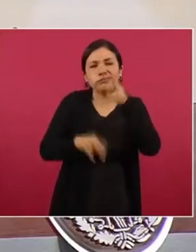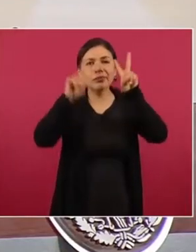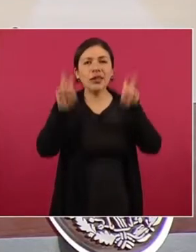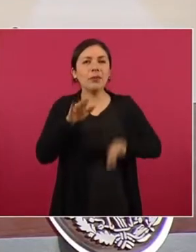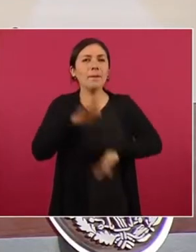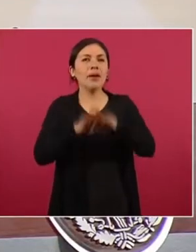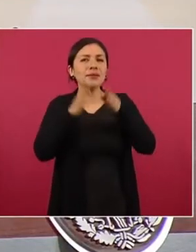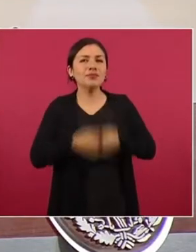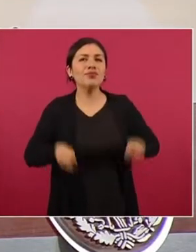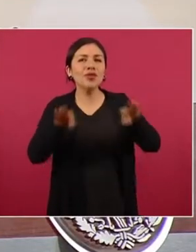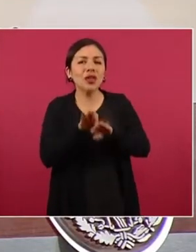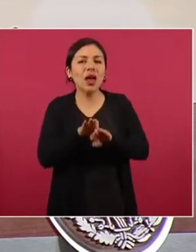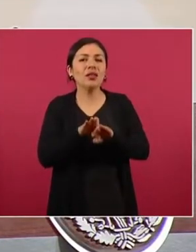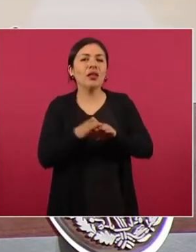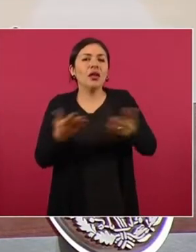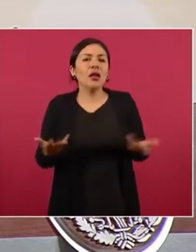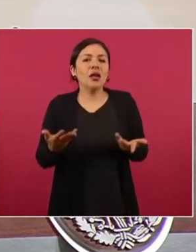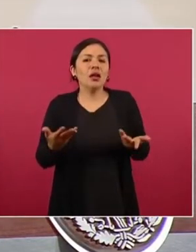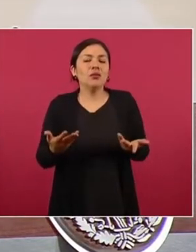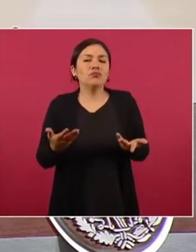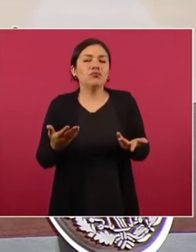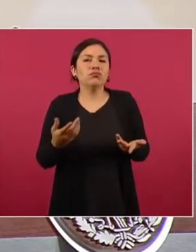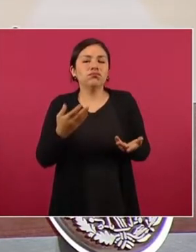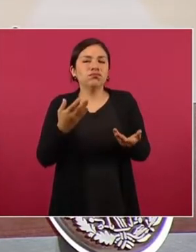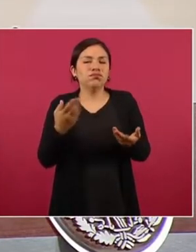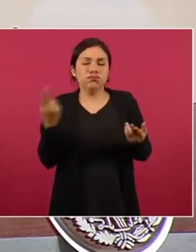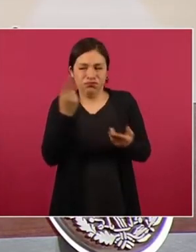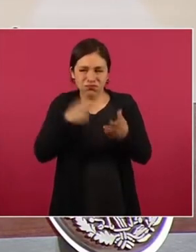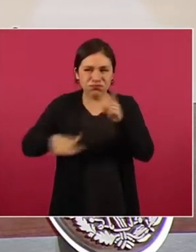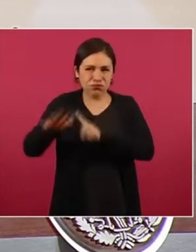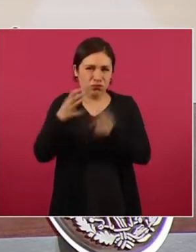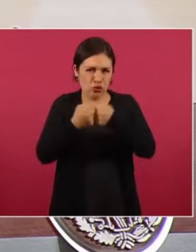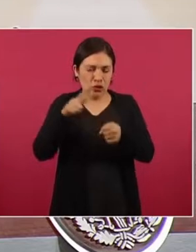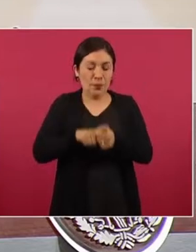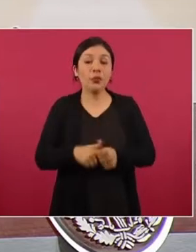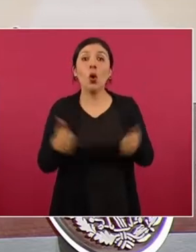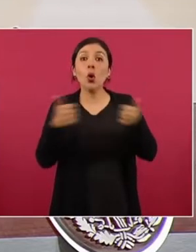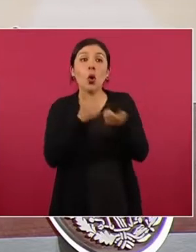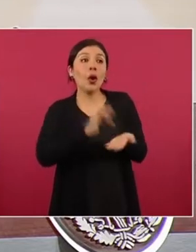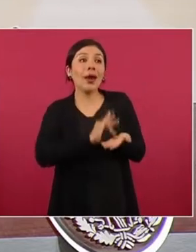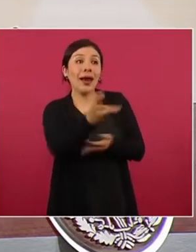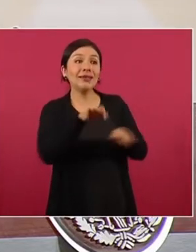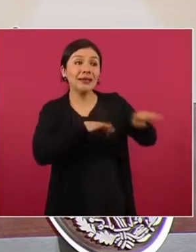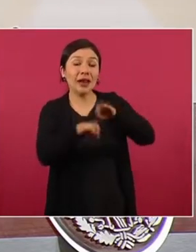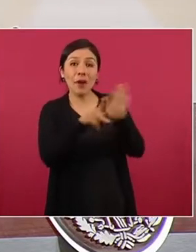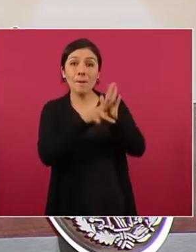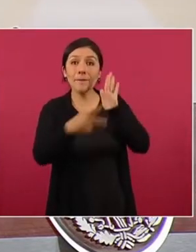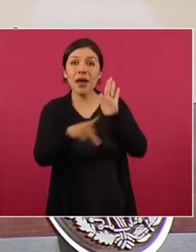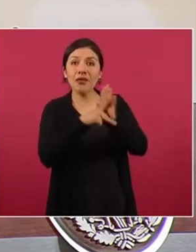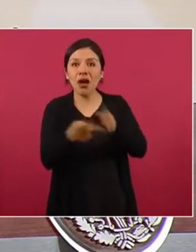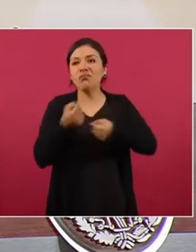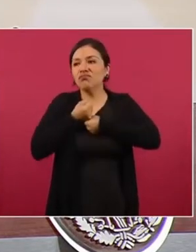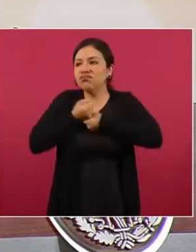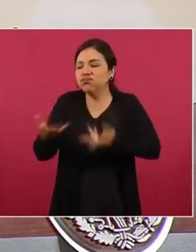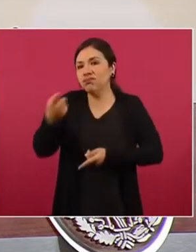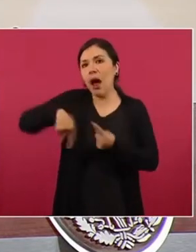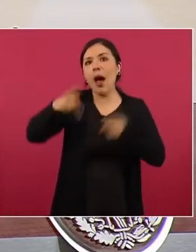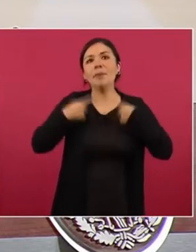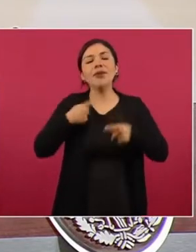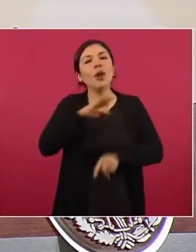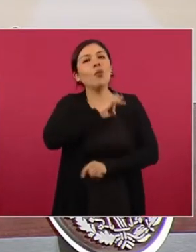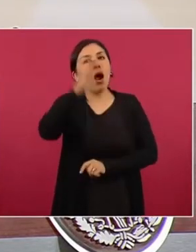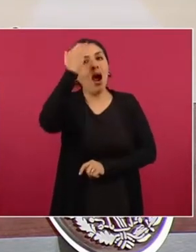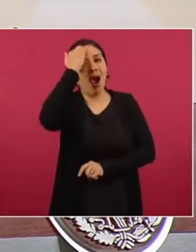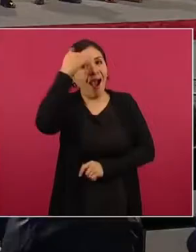relevancia colectiva y que a través del periodismo se dan a conocer y se le da voz a los ciudadanos.